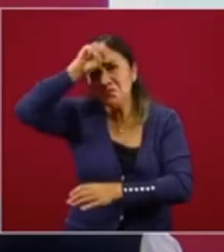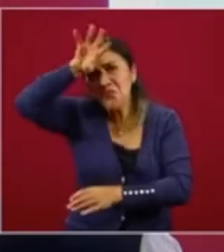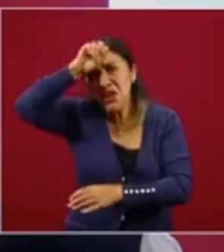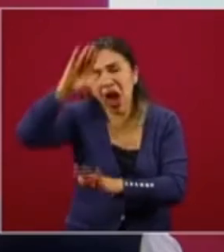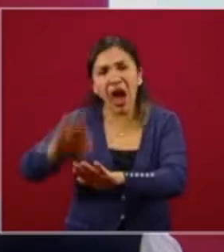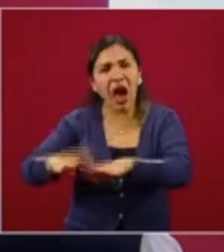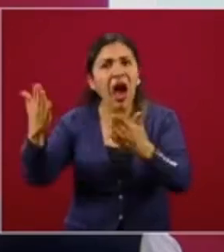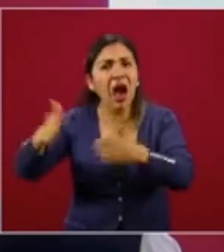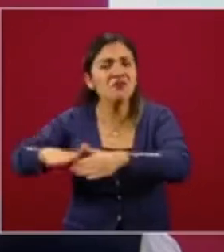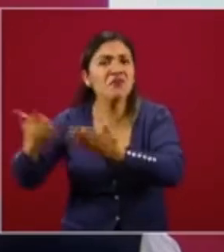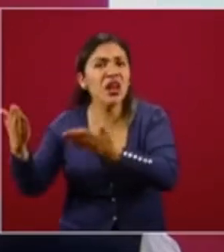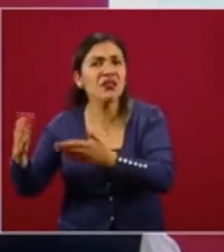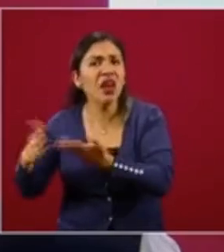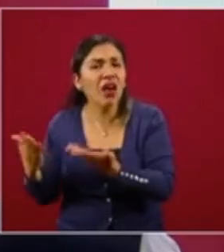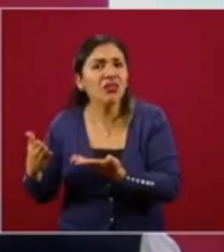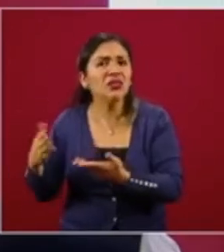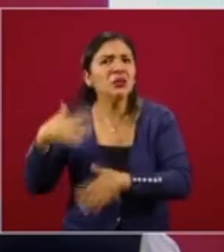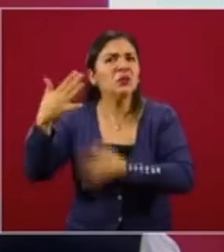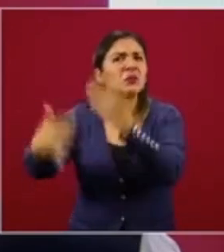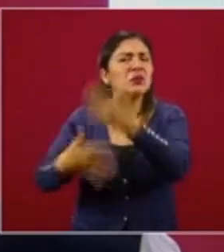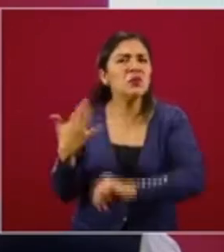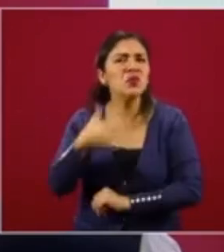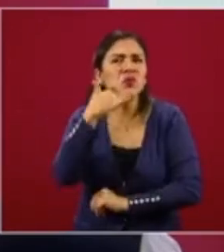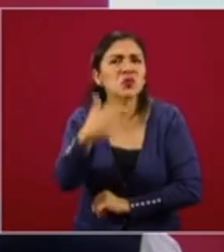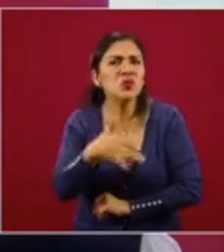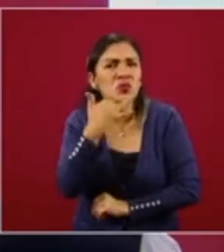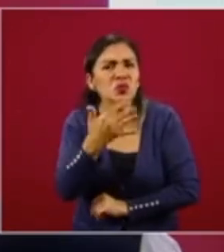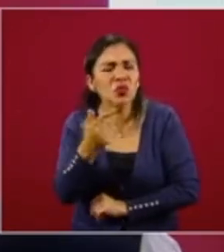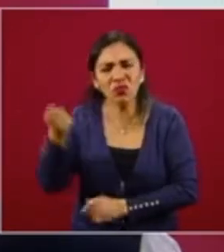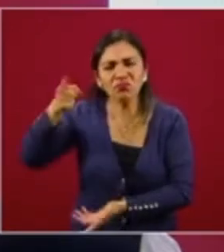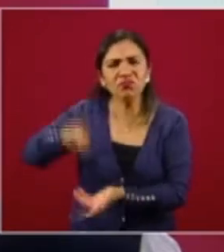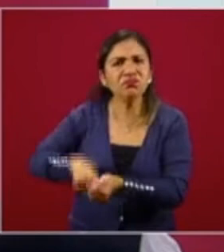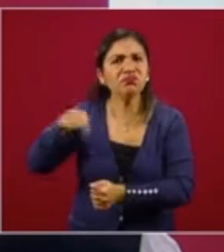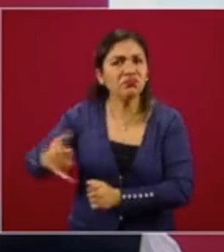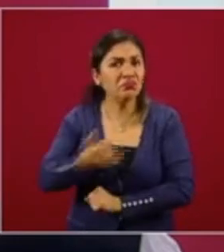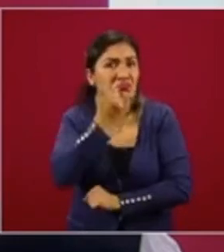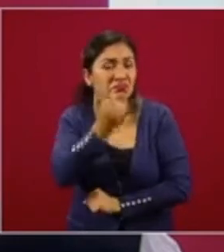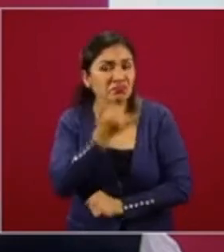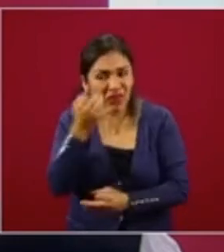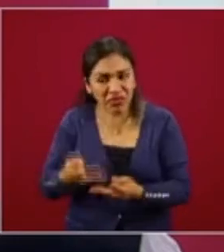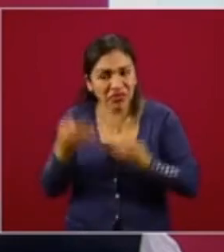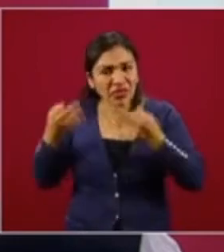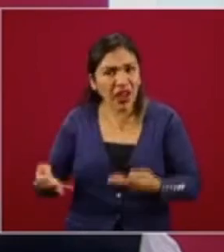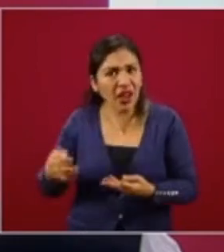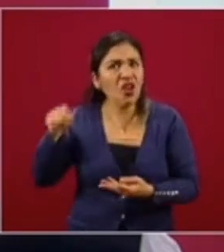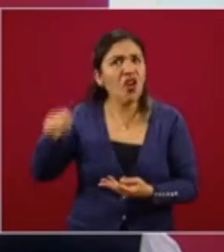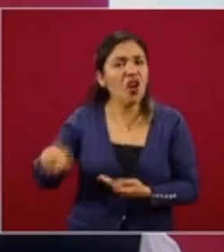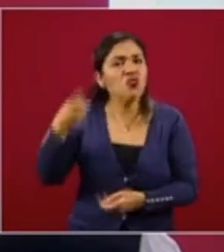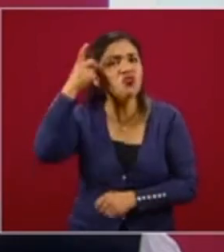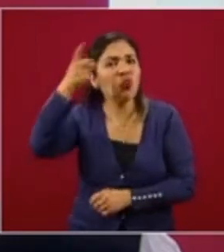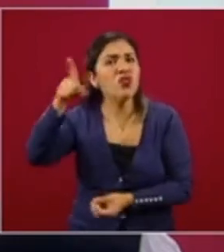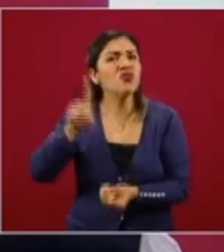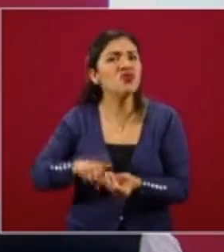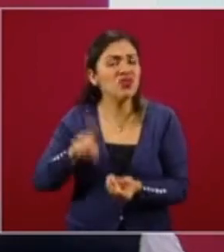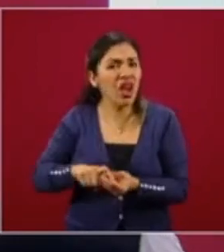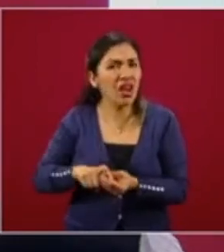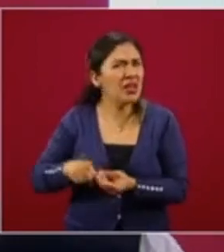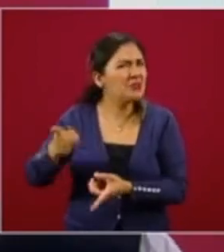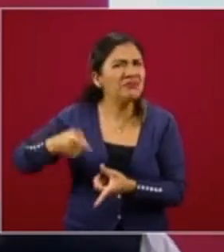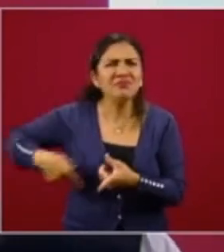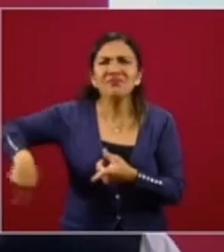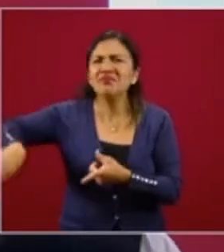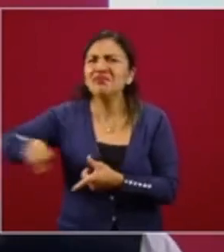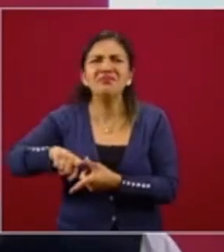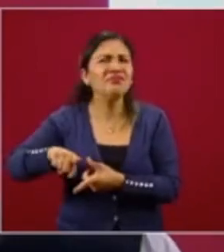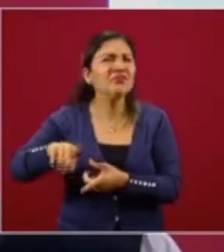minas de materiales, quedó contaminación, quedó especulación en los terrenos sagrarios, quedó prácticamente